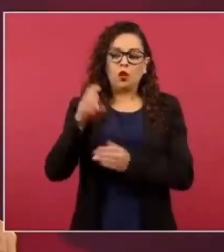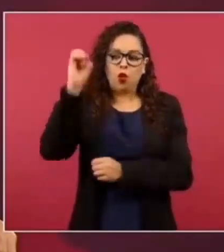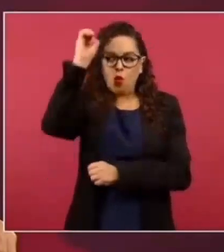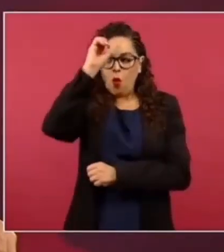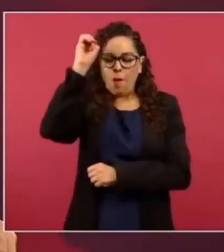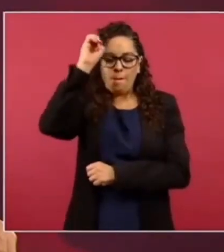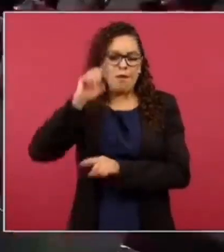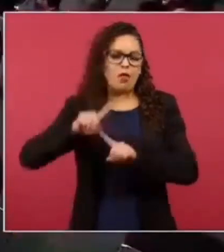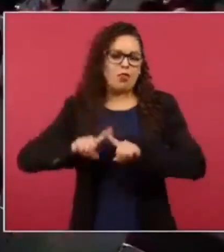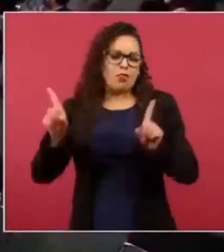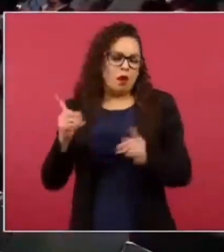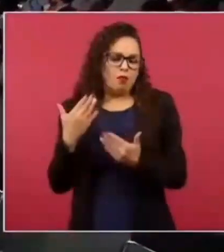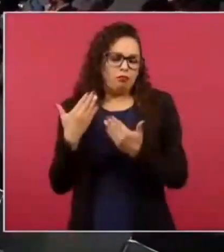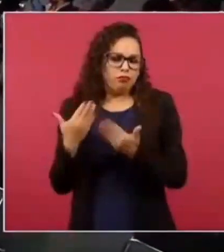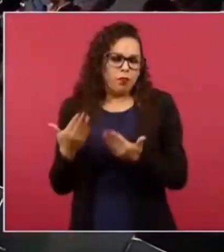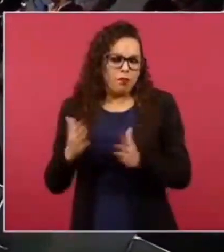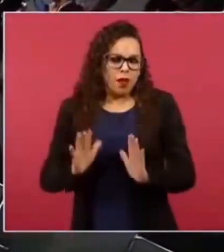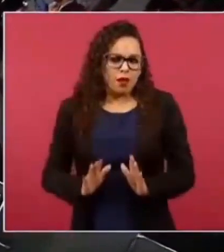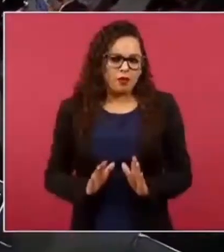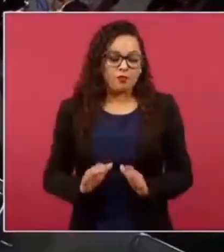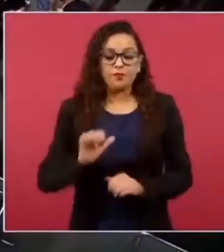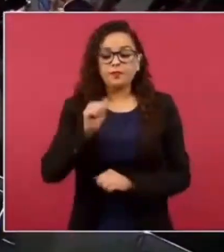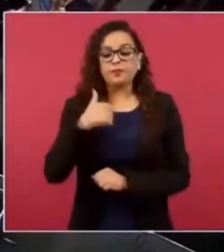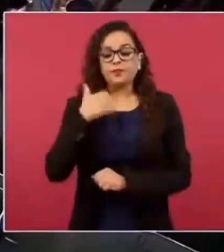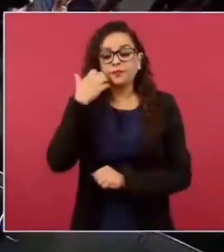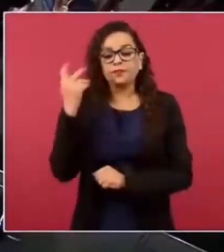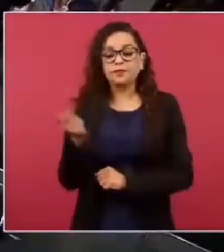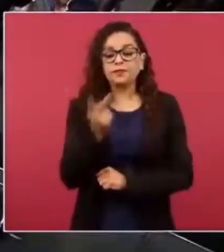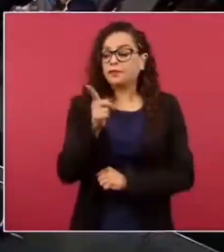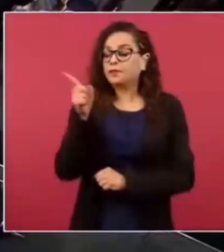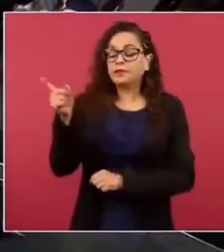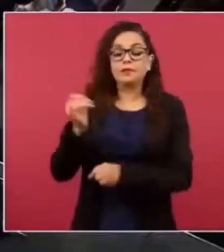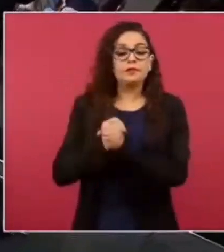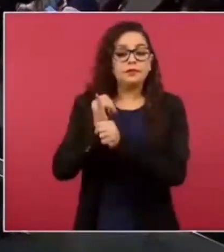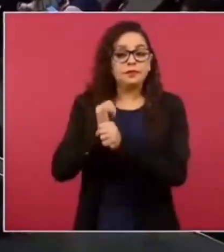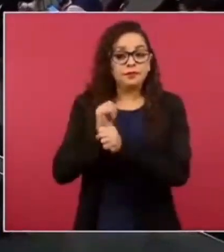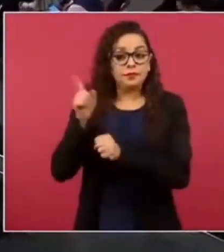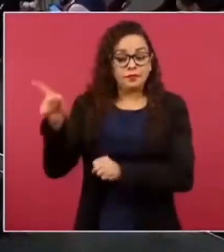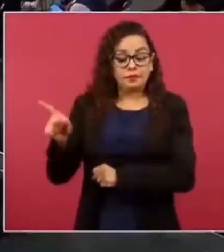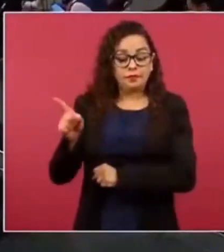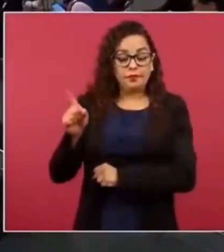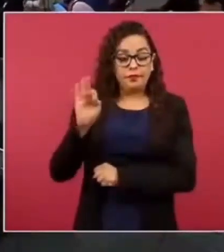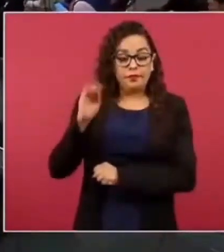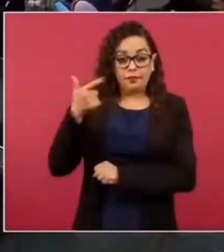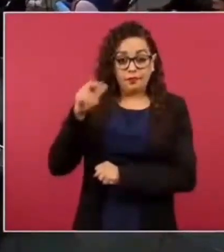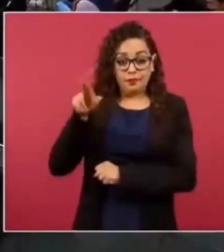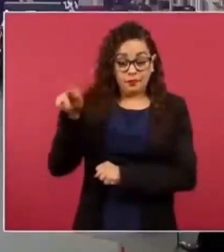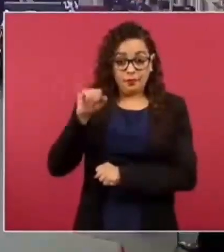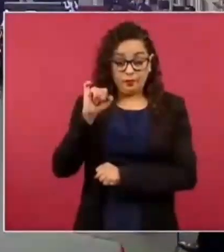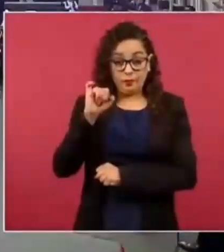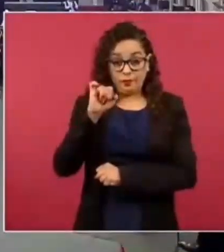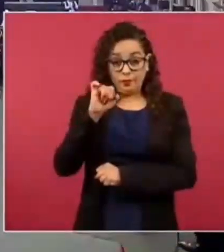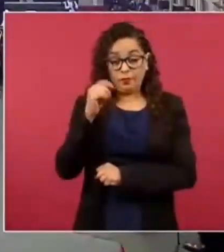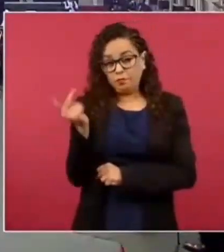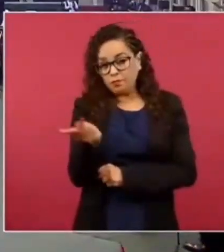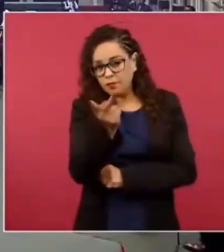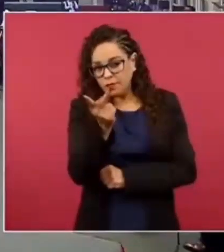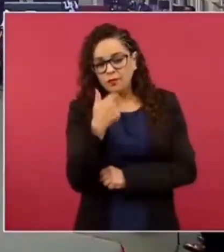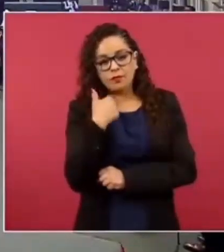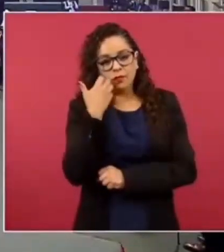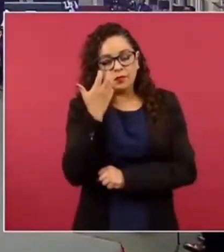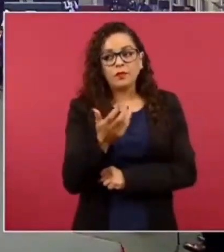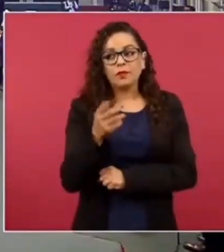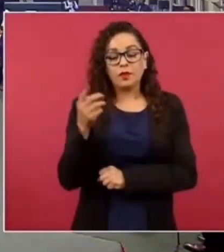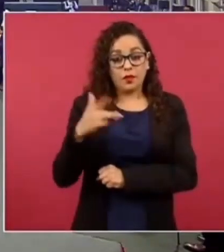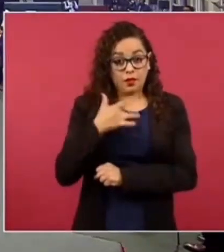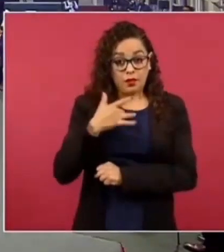Independientemente de lo que resulta de las investigaciones de la Fiscalía, no consideraría que sí es necesario este cambio en la forma en la que se está